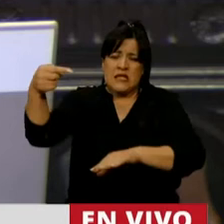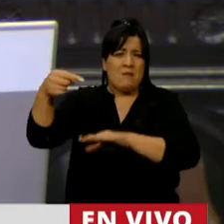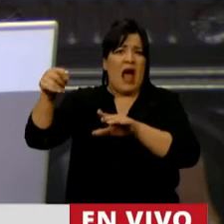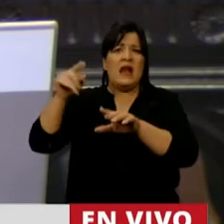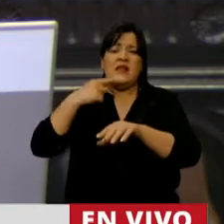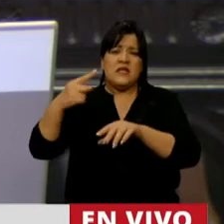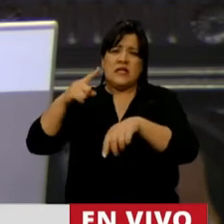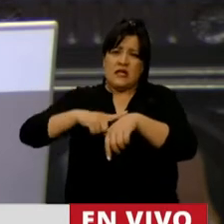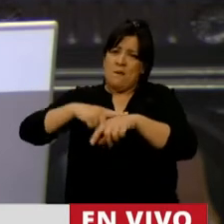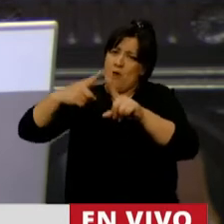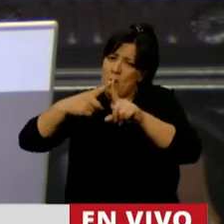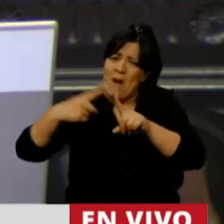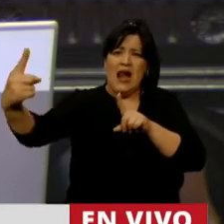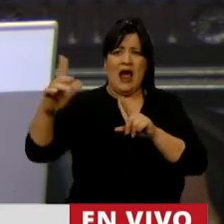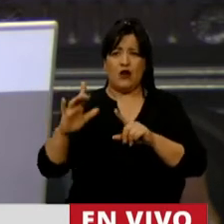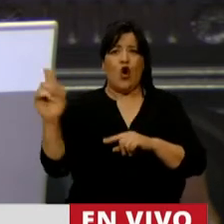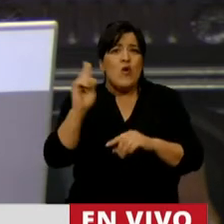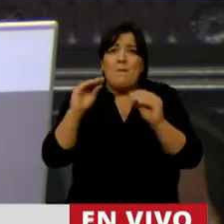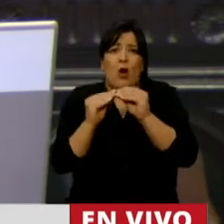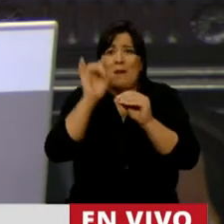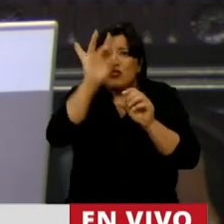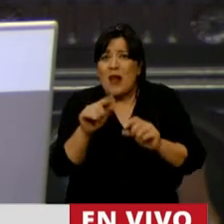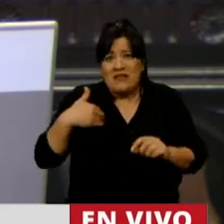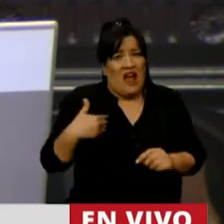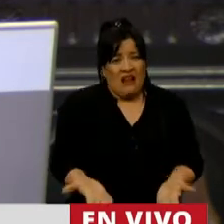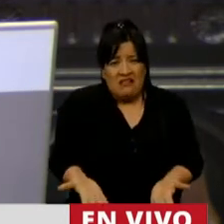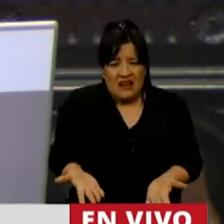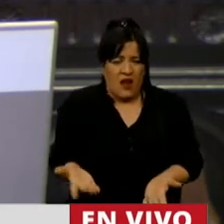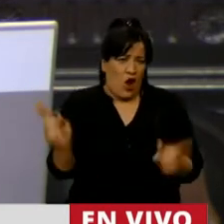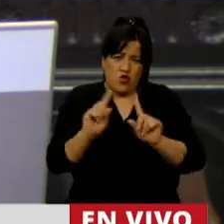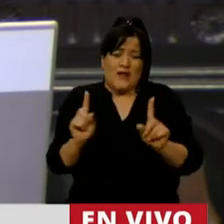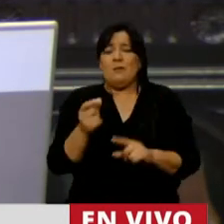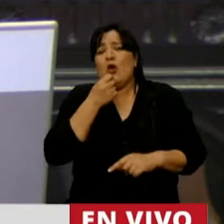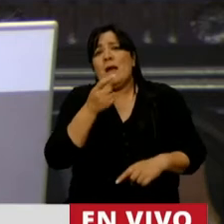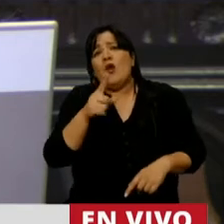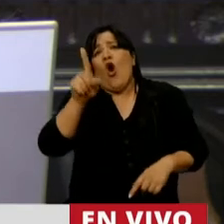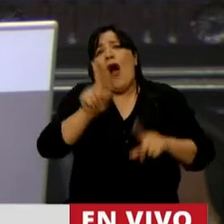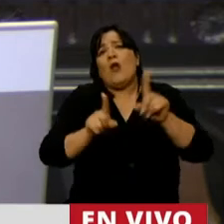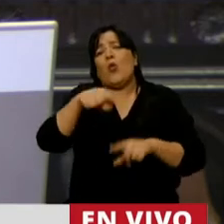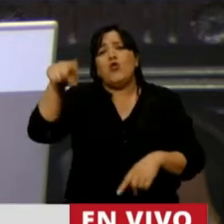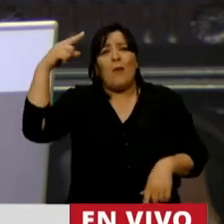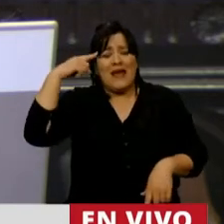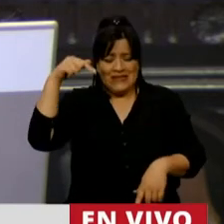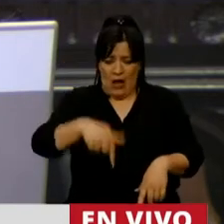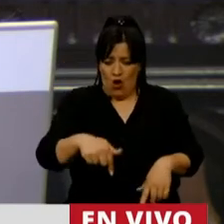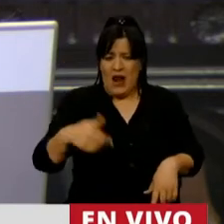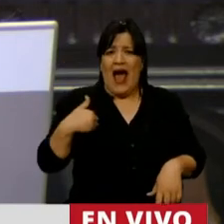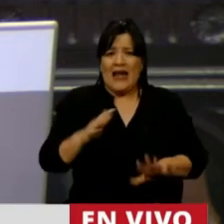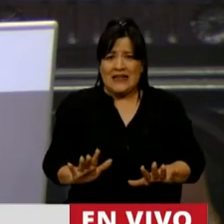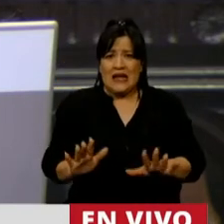de extenderlo y no es el problema de la Argentina. Si alguien cree que la crisis que la Argentina está viviendo hoy